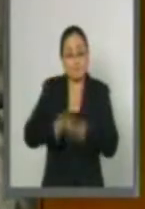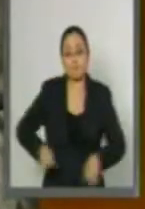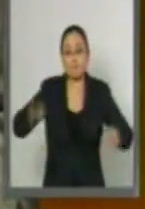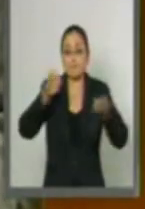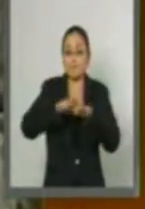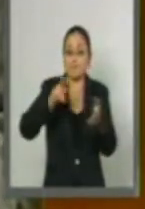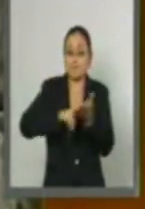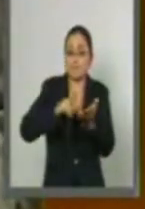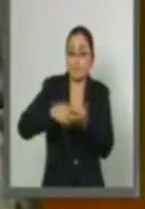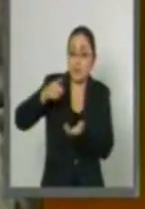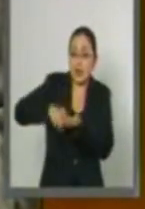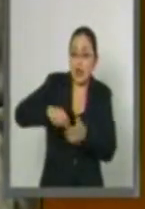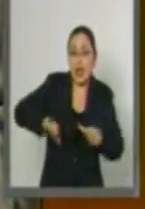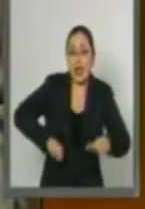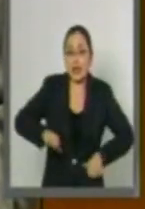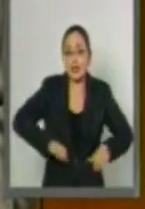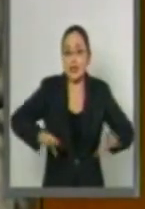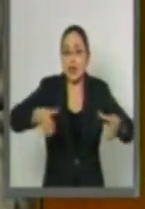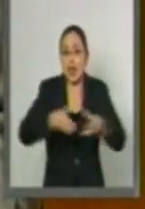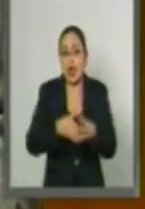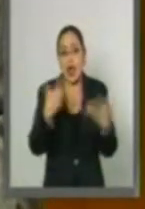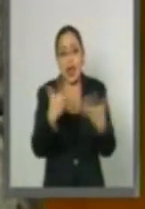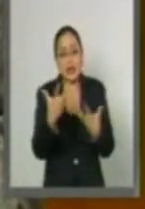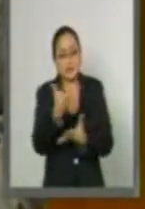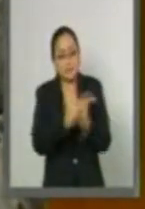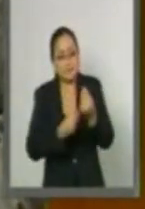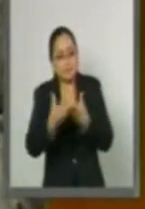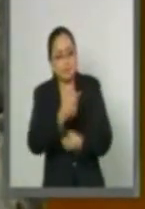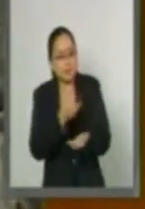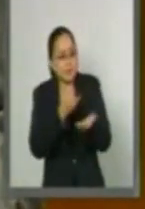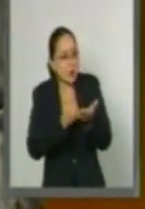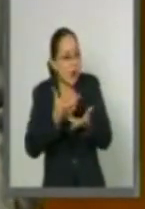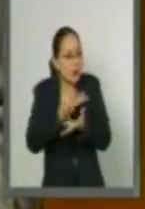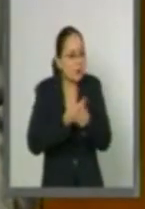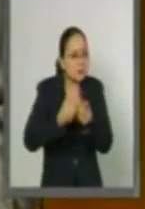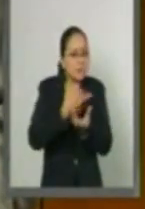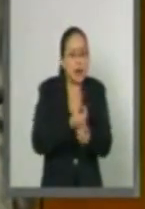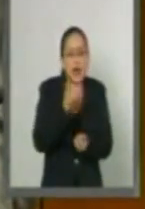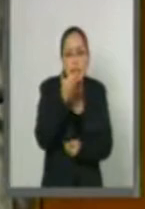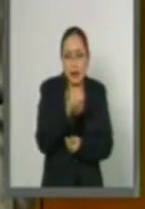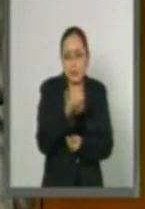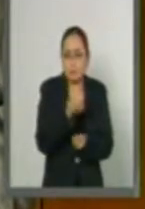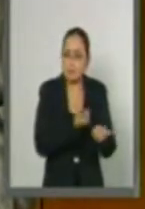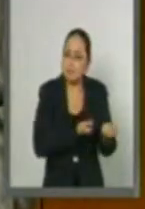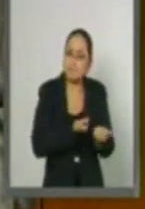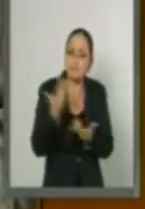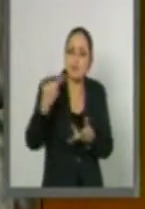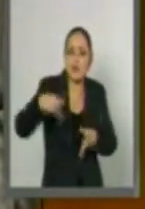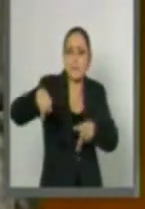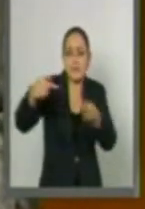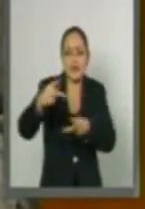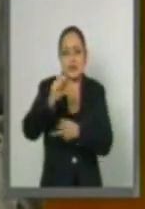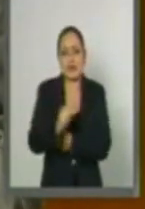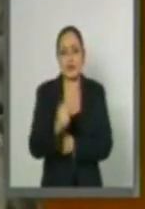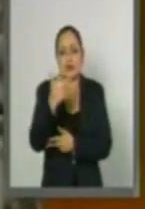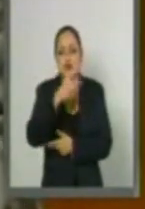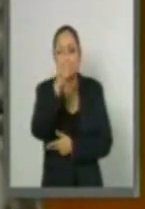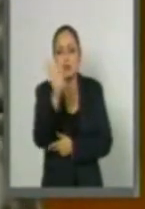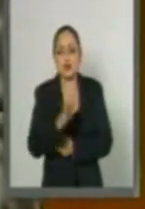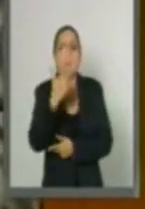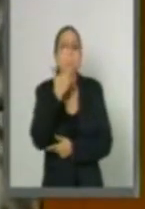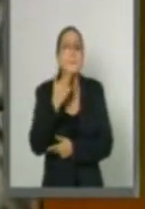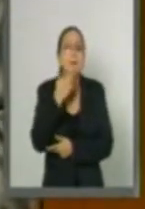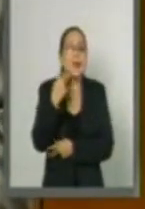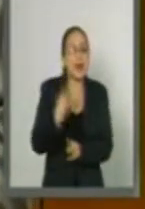actividades pecuarias generadas de divisas, dado que exportamos el 68% de la miel